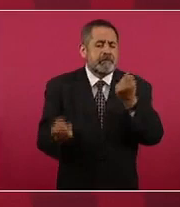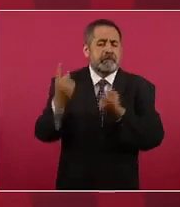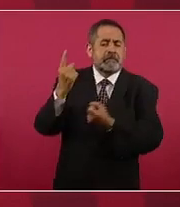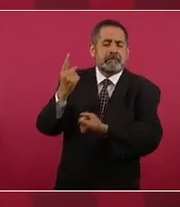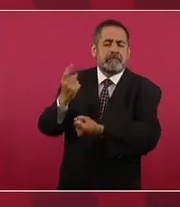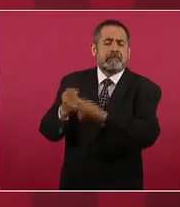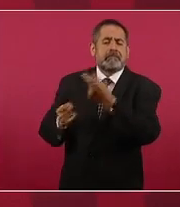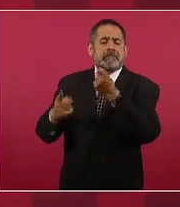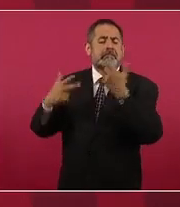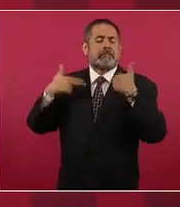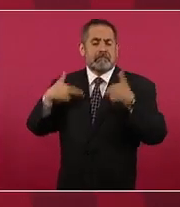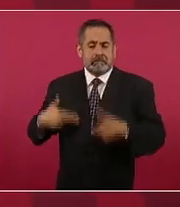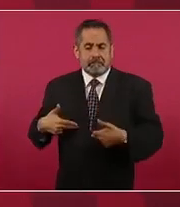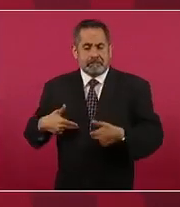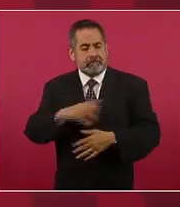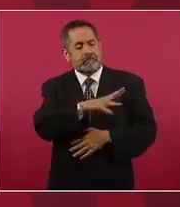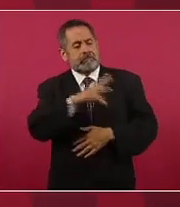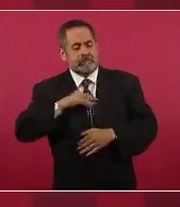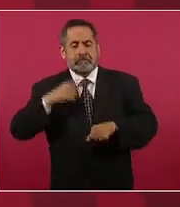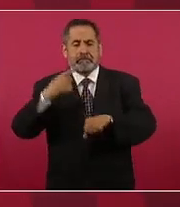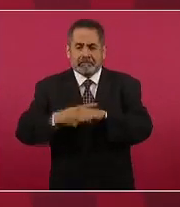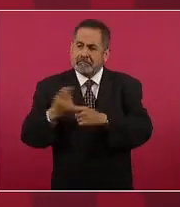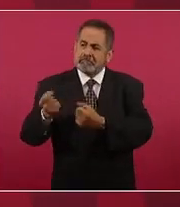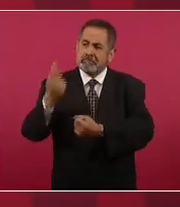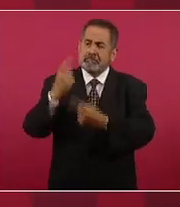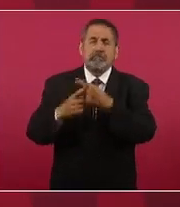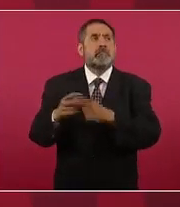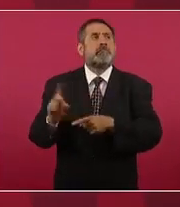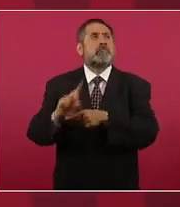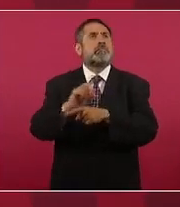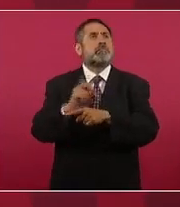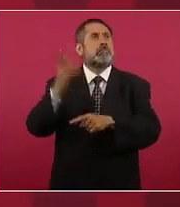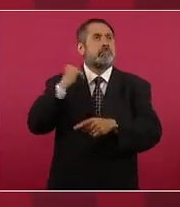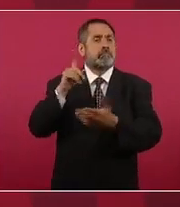Y en esos países, al menos desde 1970,